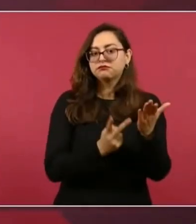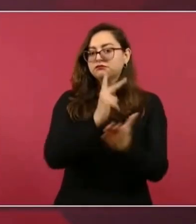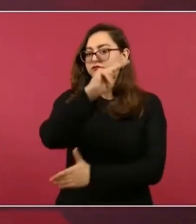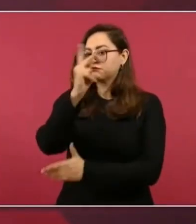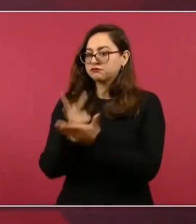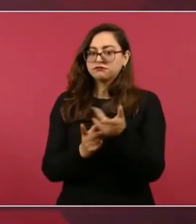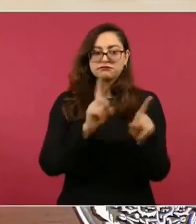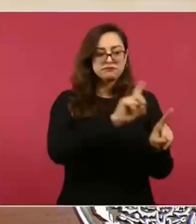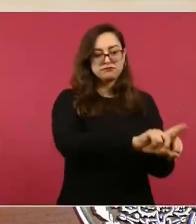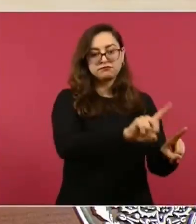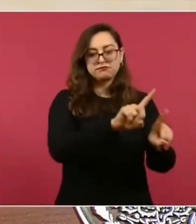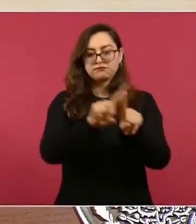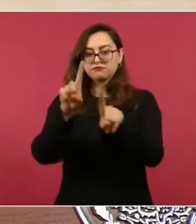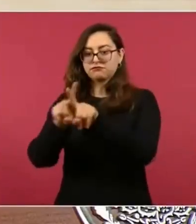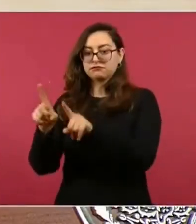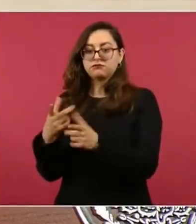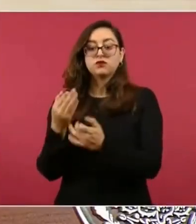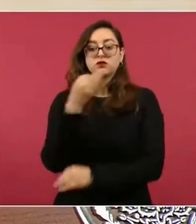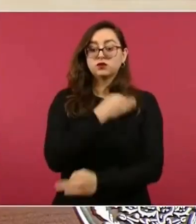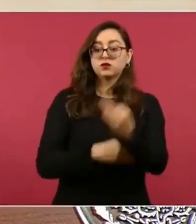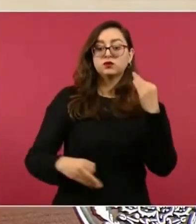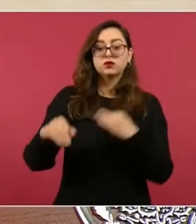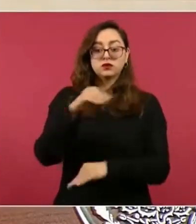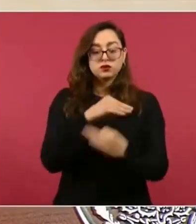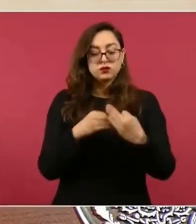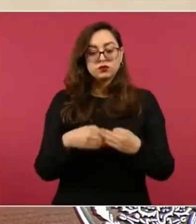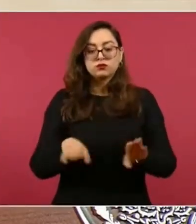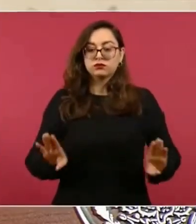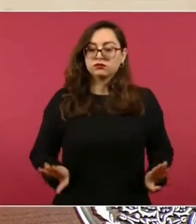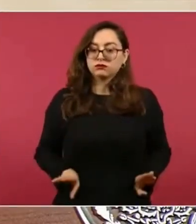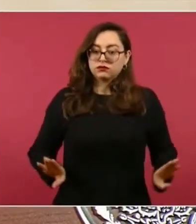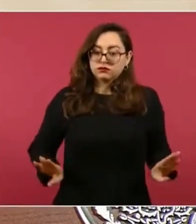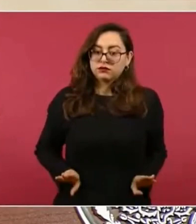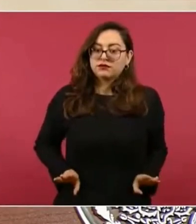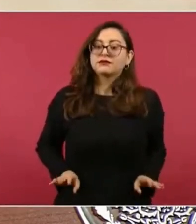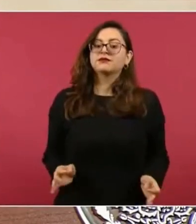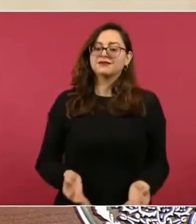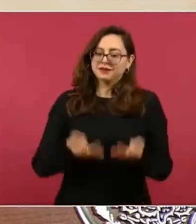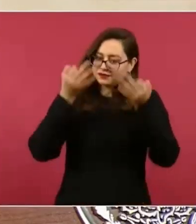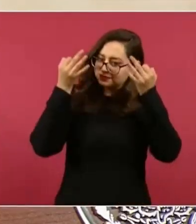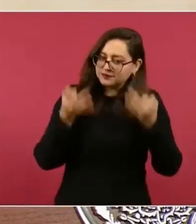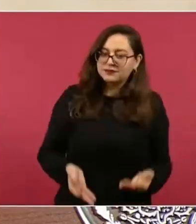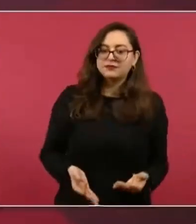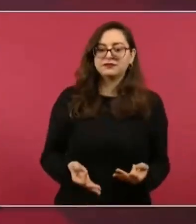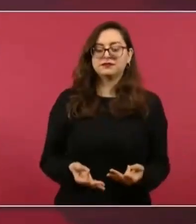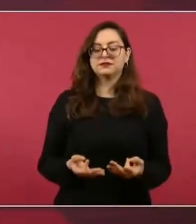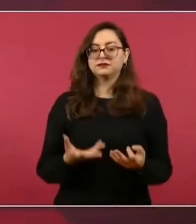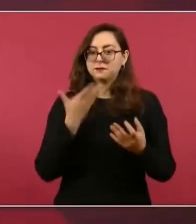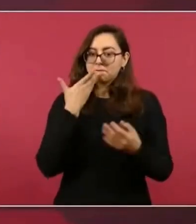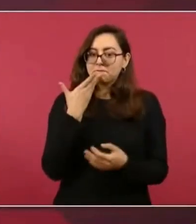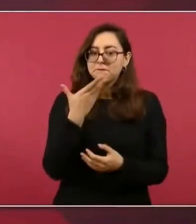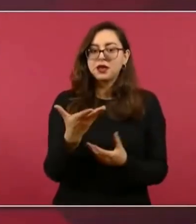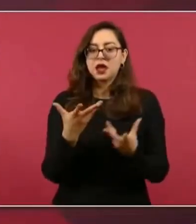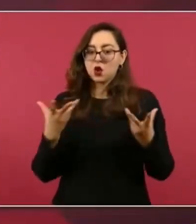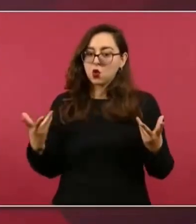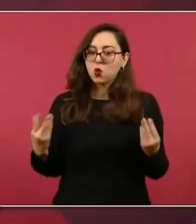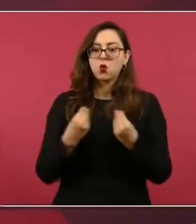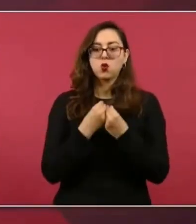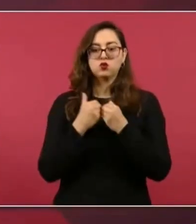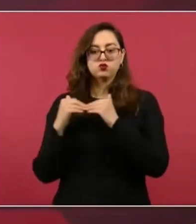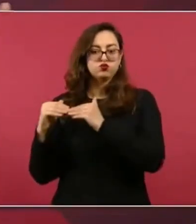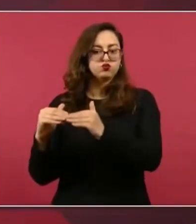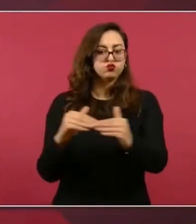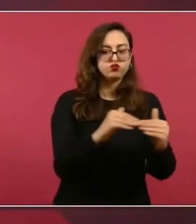lo hagan de manera conjunta, se unifiquen